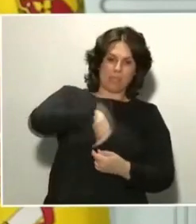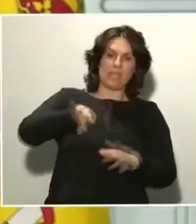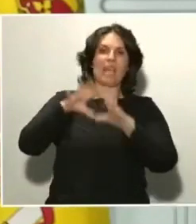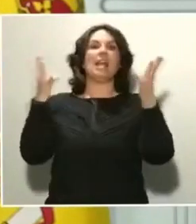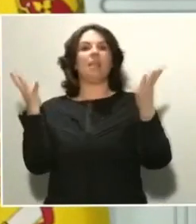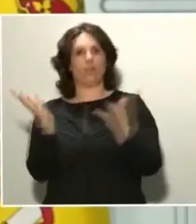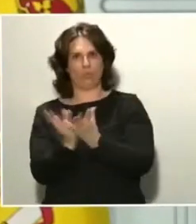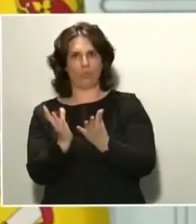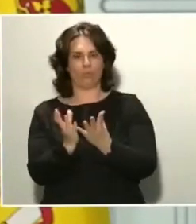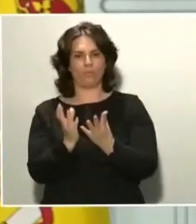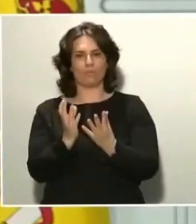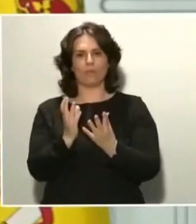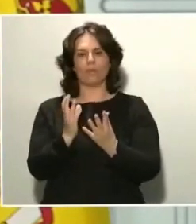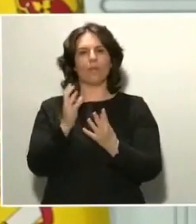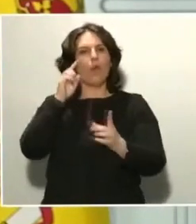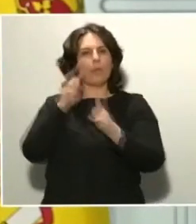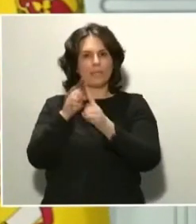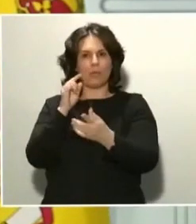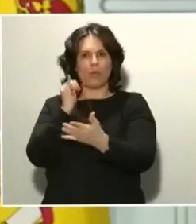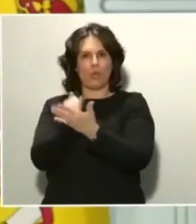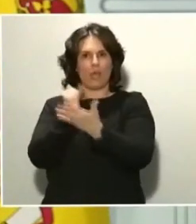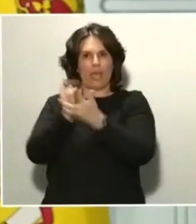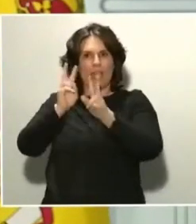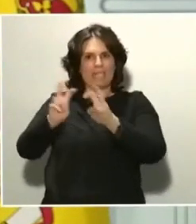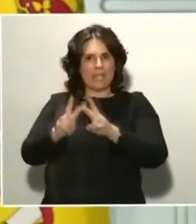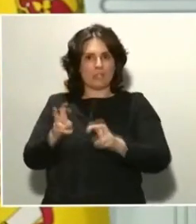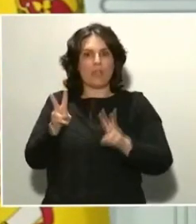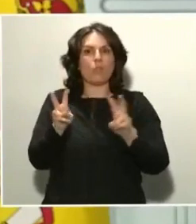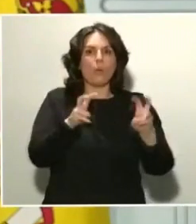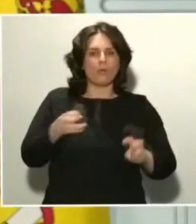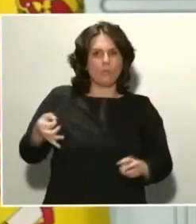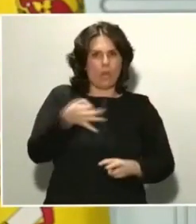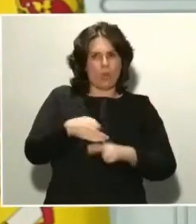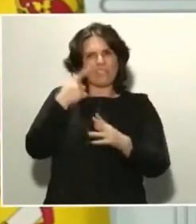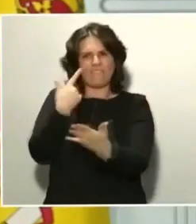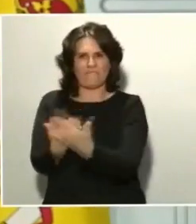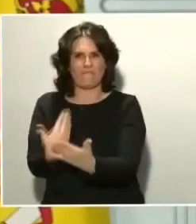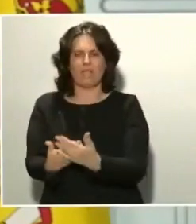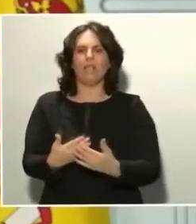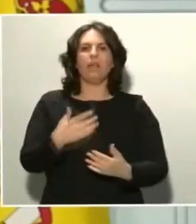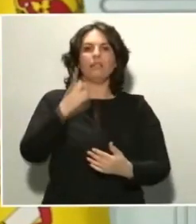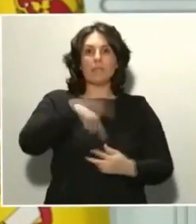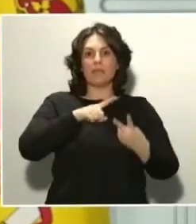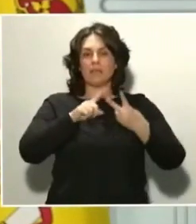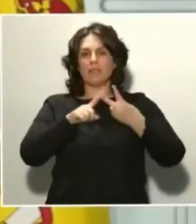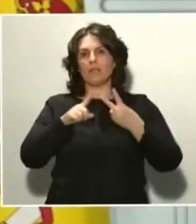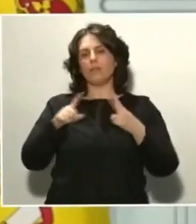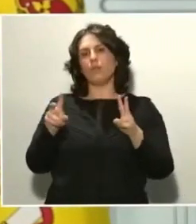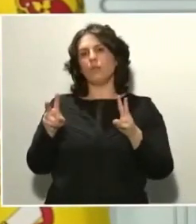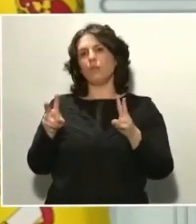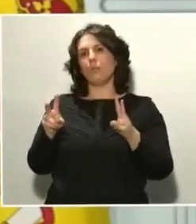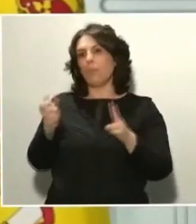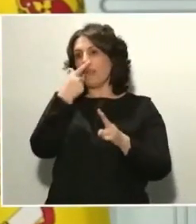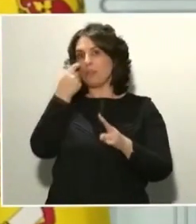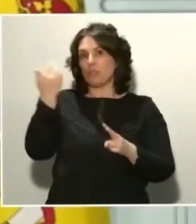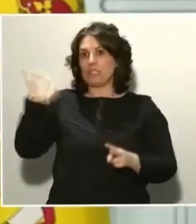tanto para autorizar ensayos clínicos de nuevas moléculas como para evaluar la posibilidad de implantar nuevos usos a medicamentos que ya están